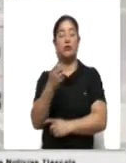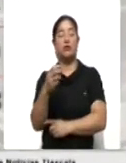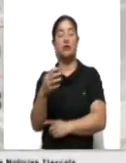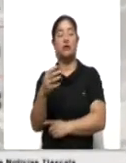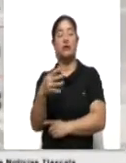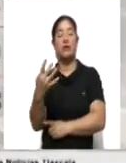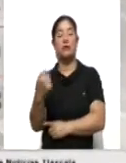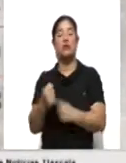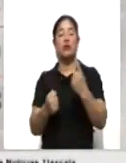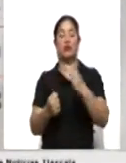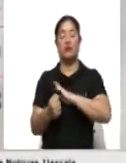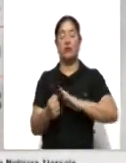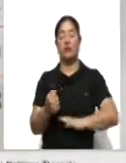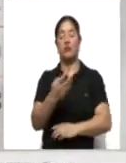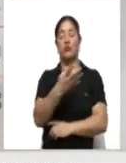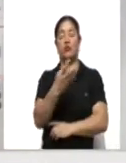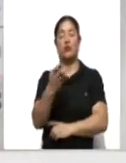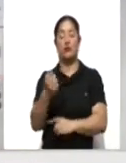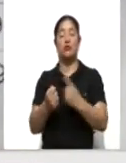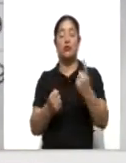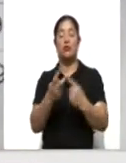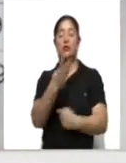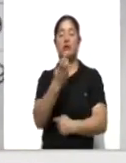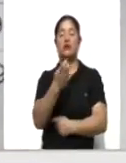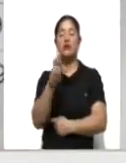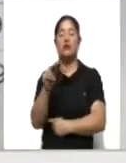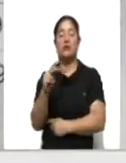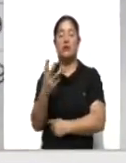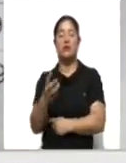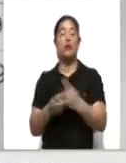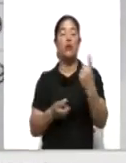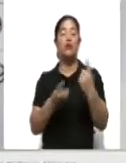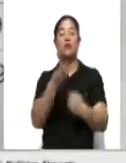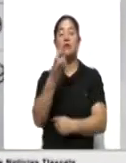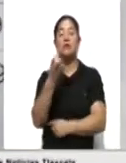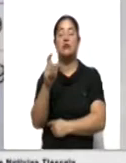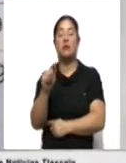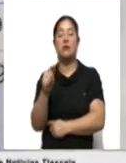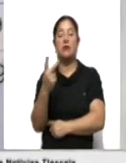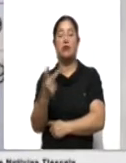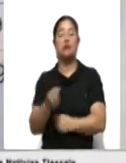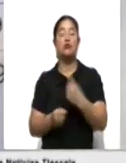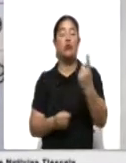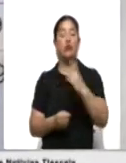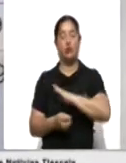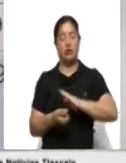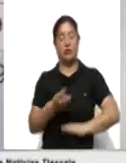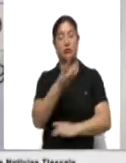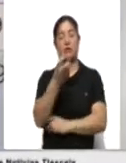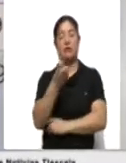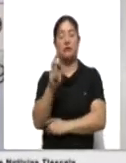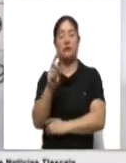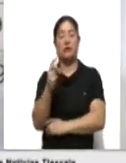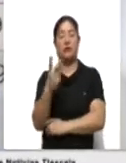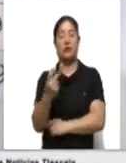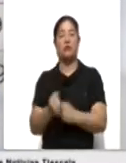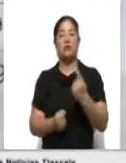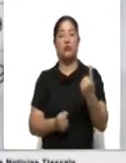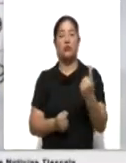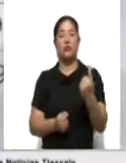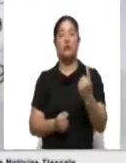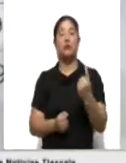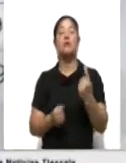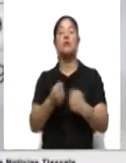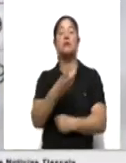400, Tlaxco 385, Papalotla 372, Apetatitlán 332, Santa Cruz